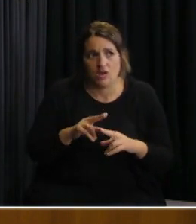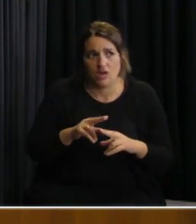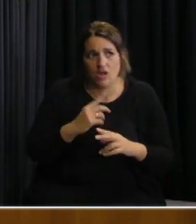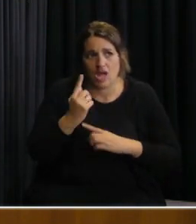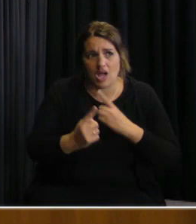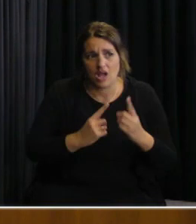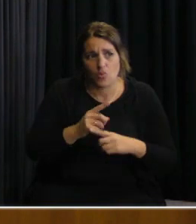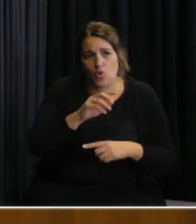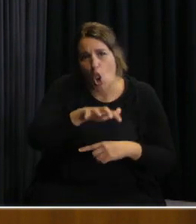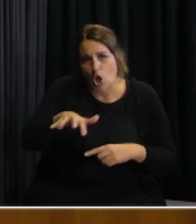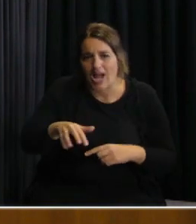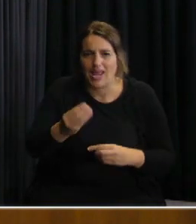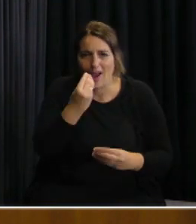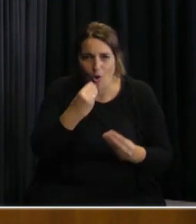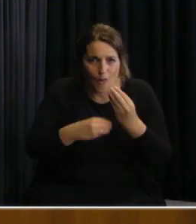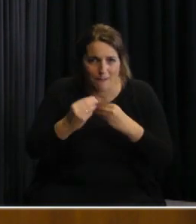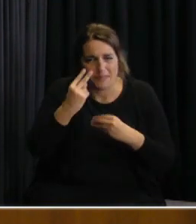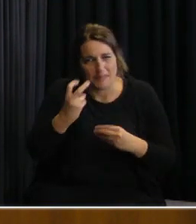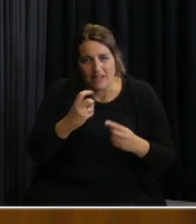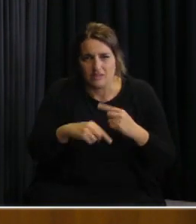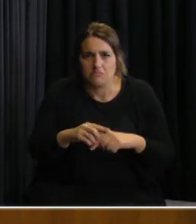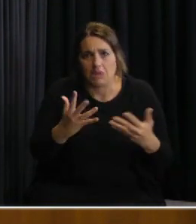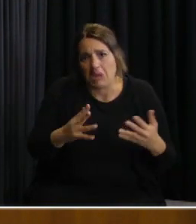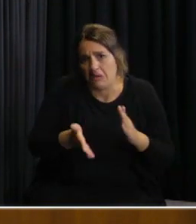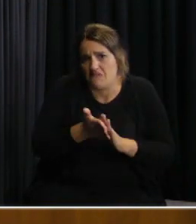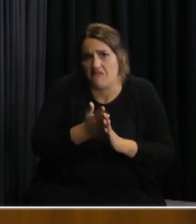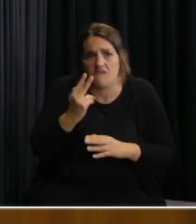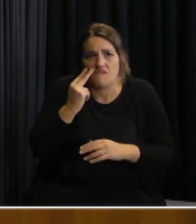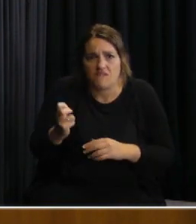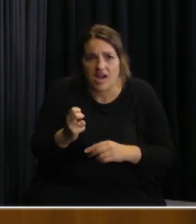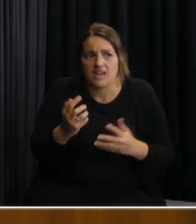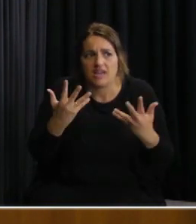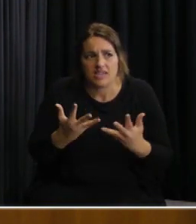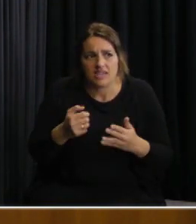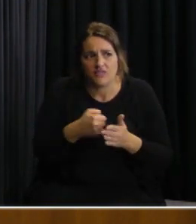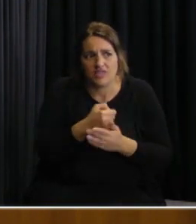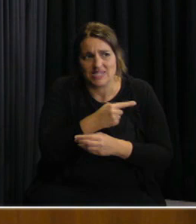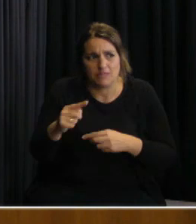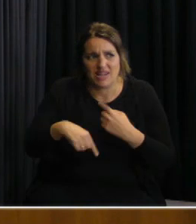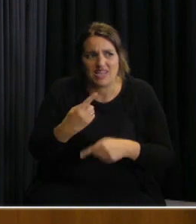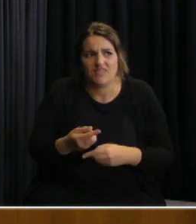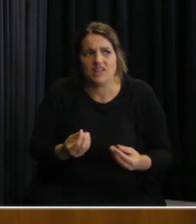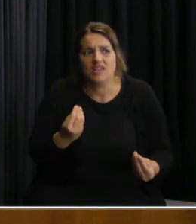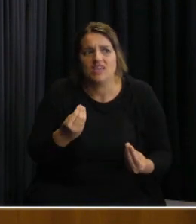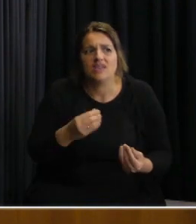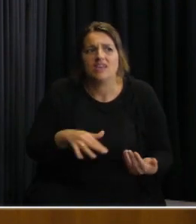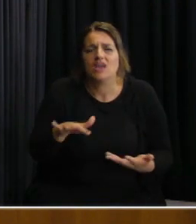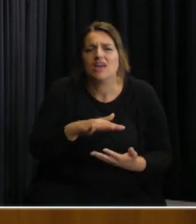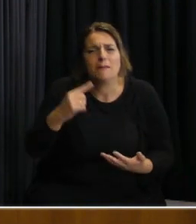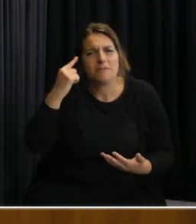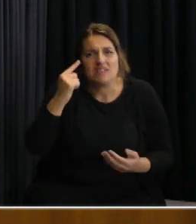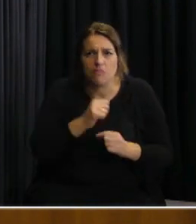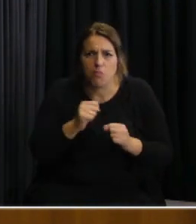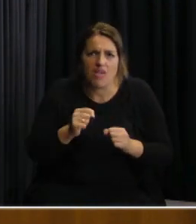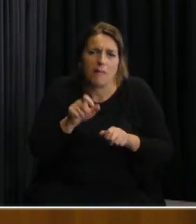algunos lugares gastronómicos se proyectan reaperturas de bares por ejemplo para el fin de semana que viene ¿qué expectativa de movimiento creen que